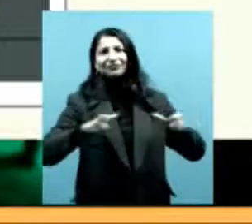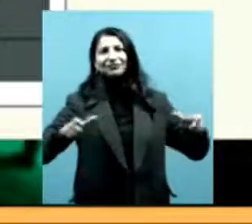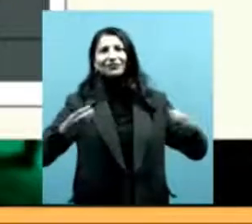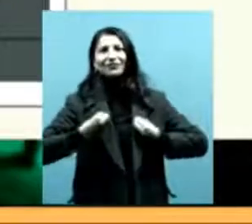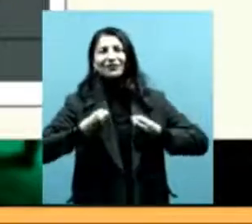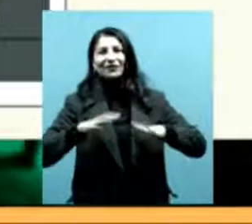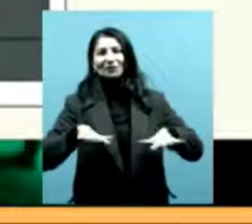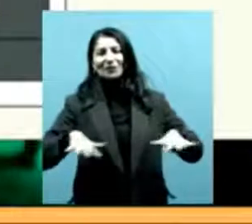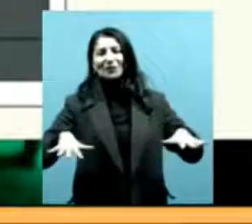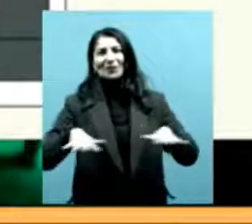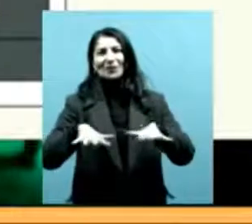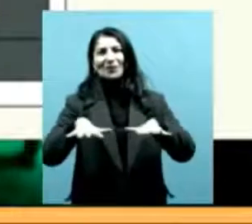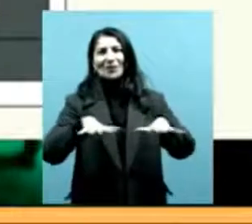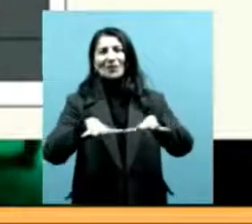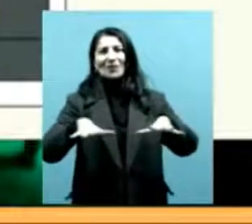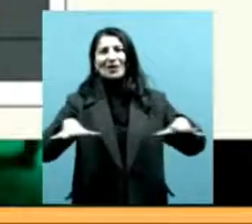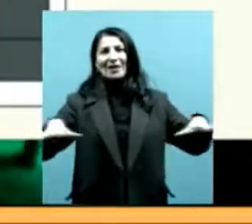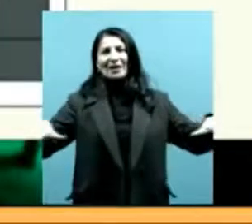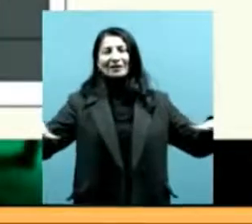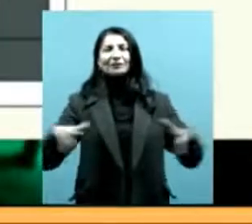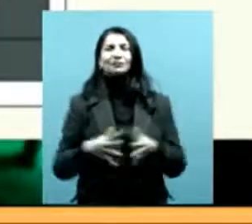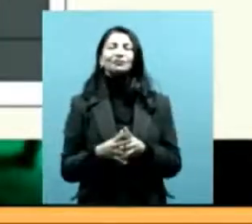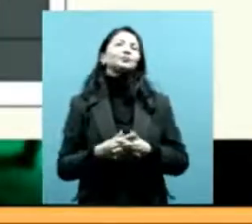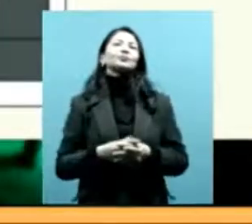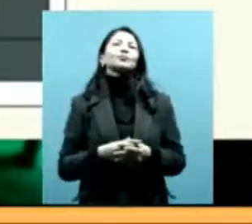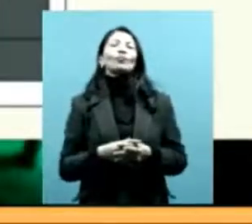no había todavía alambrados.